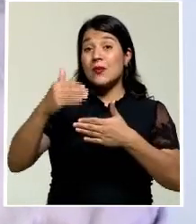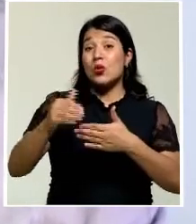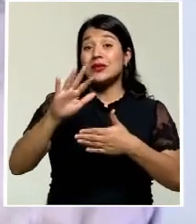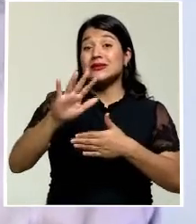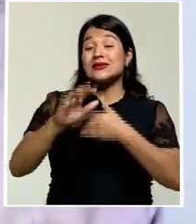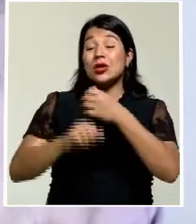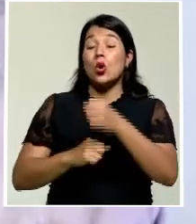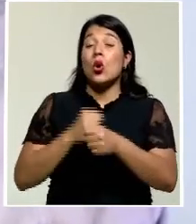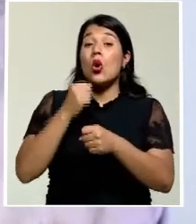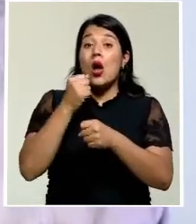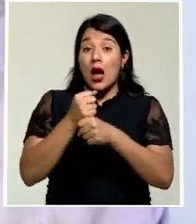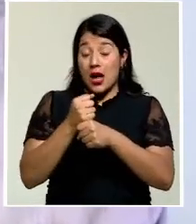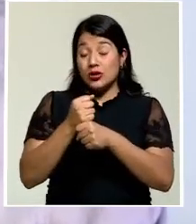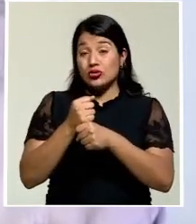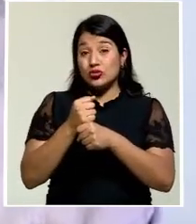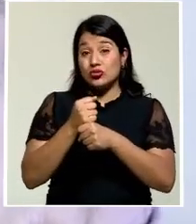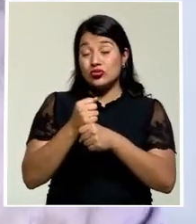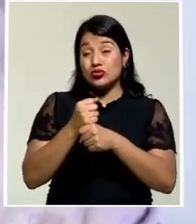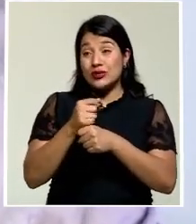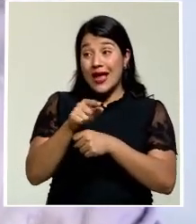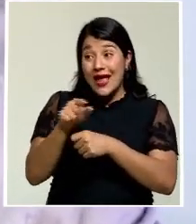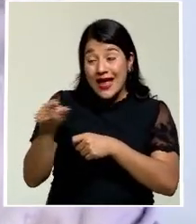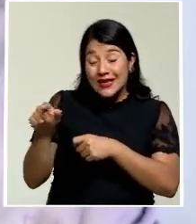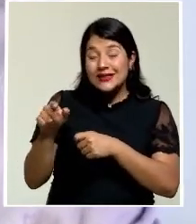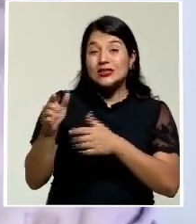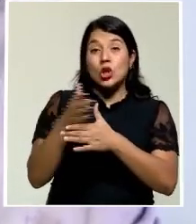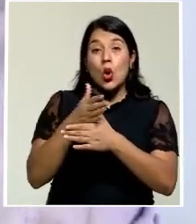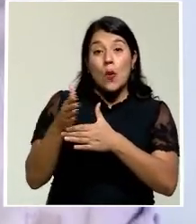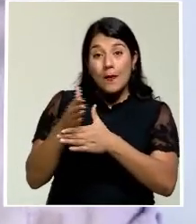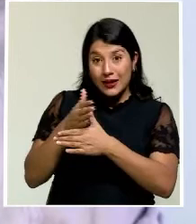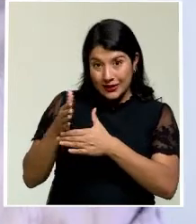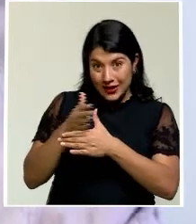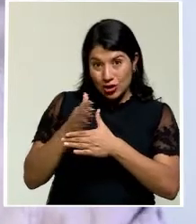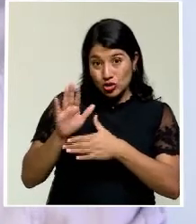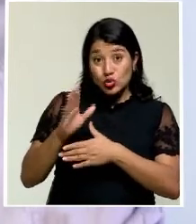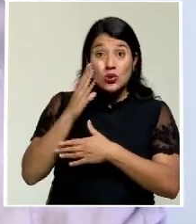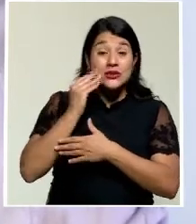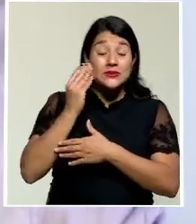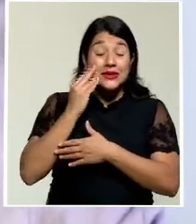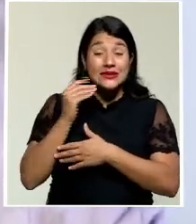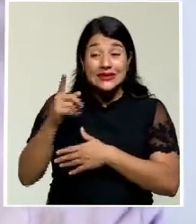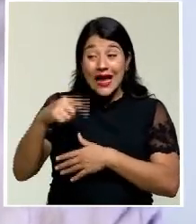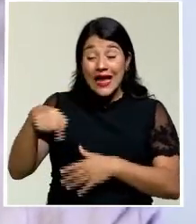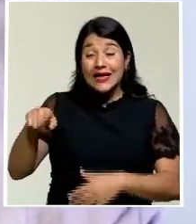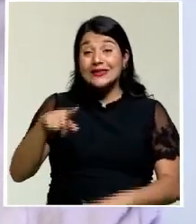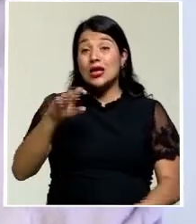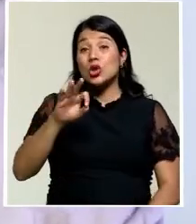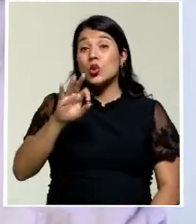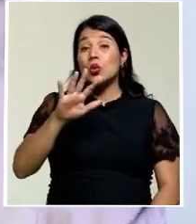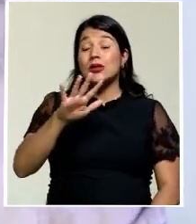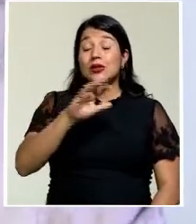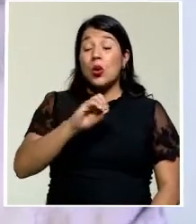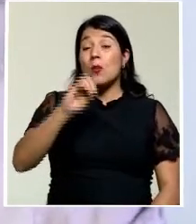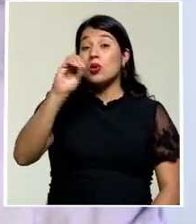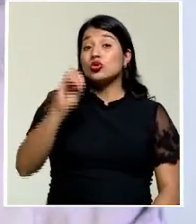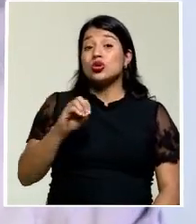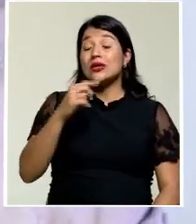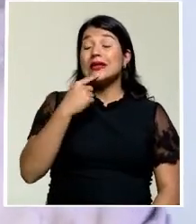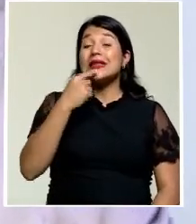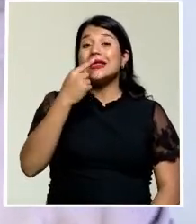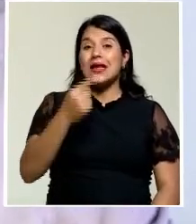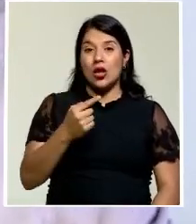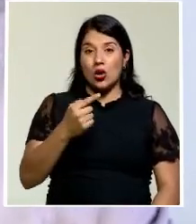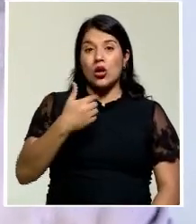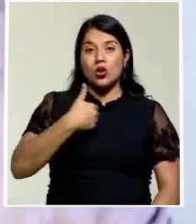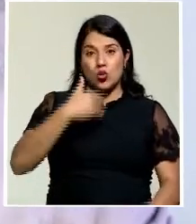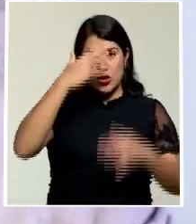después de 5 años ellas compartieron, el 95% de esas mujeres encuestadas compartieron que tomaron la